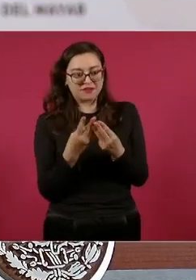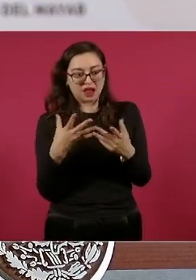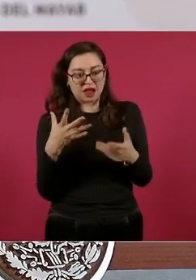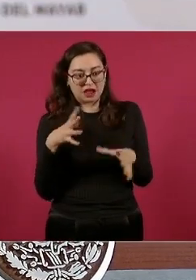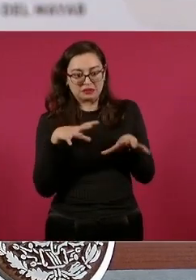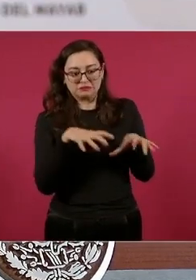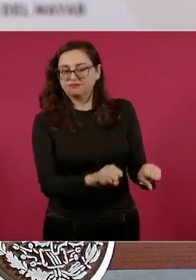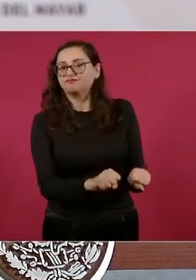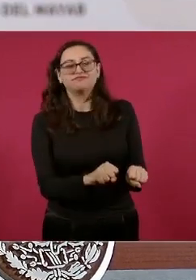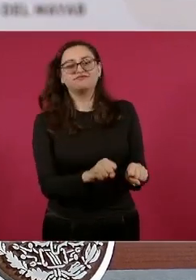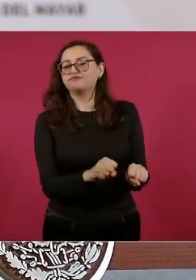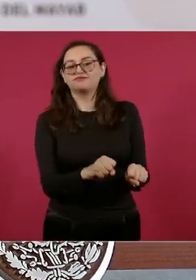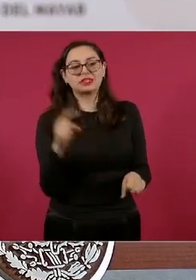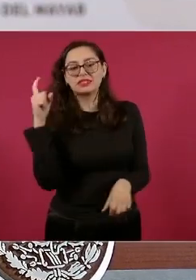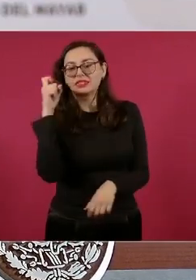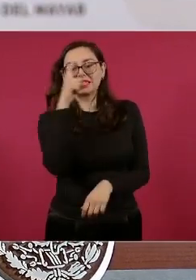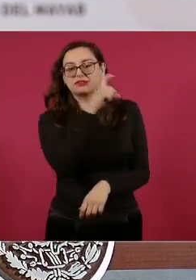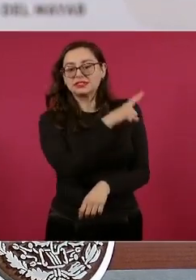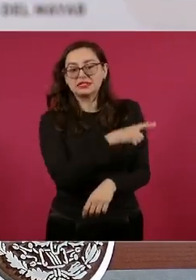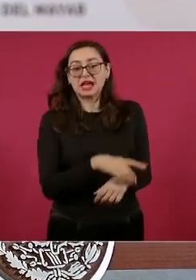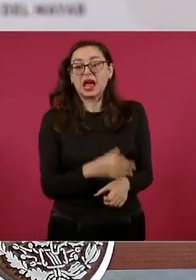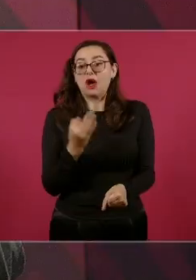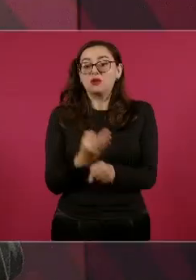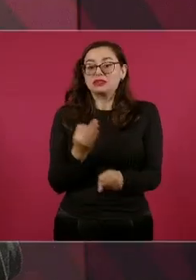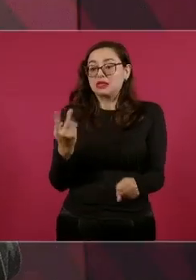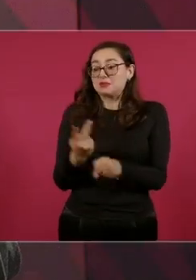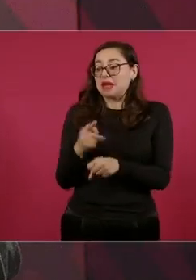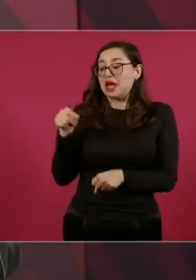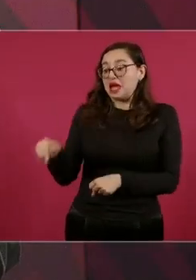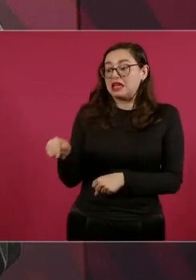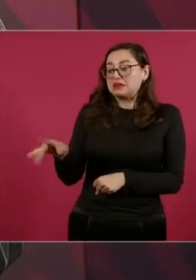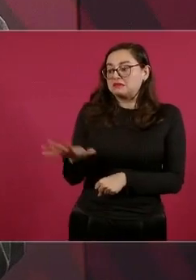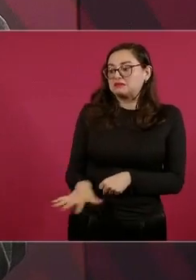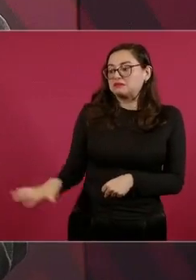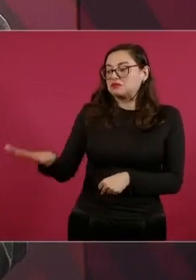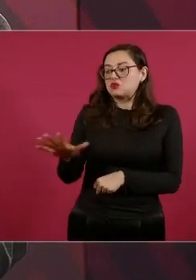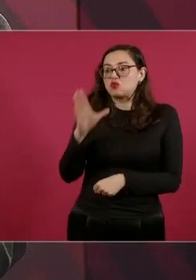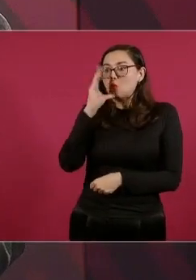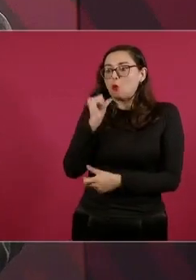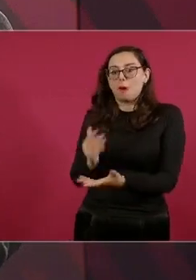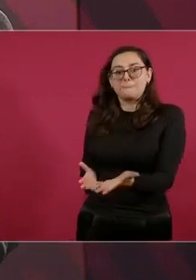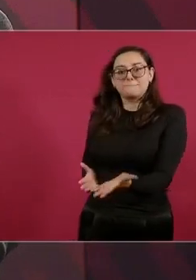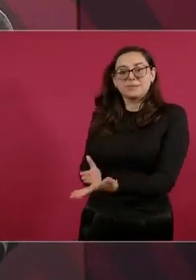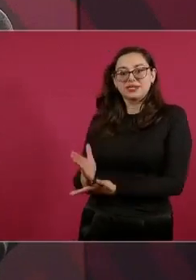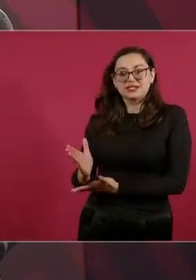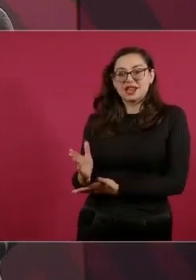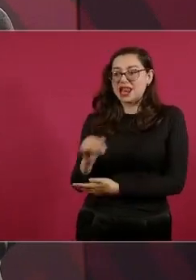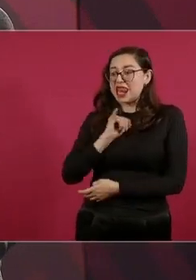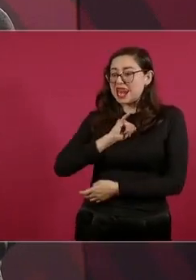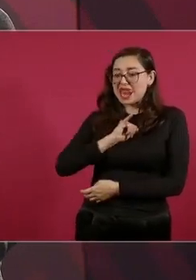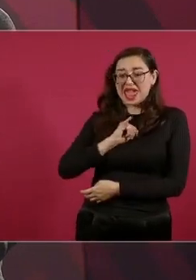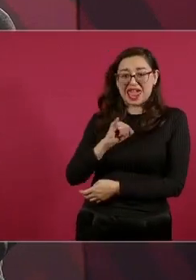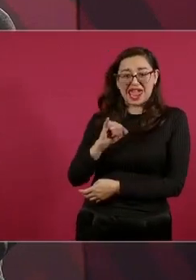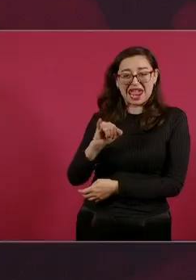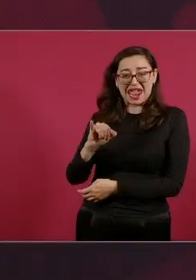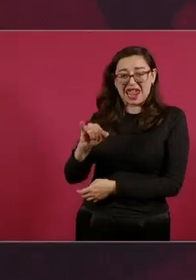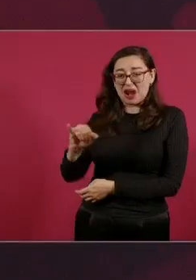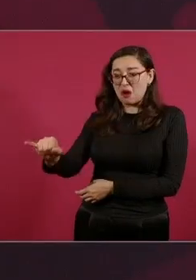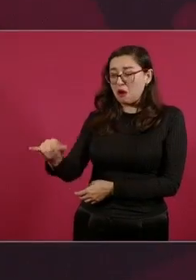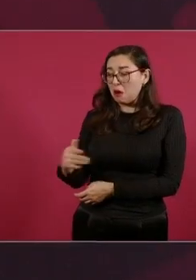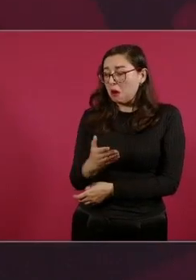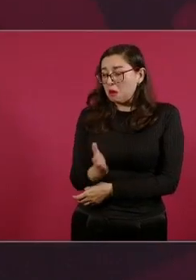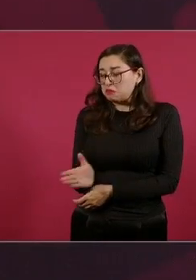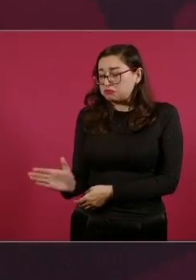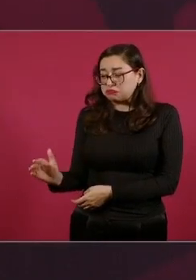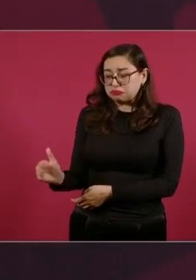una región marginada. Ha sido la región más